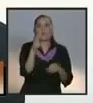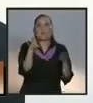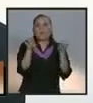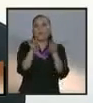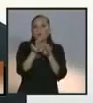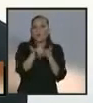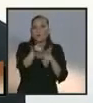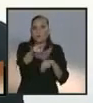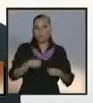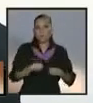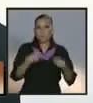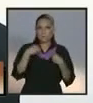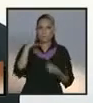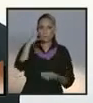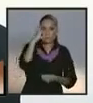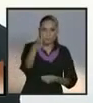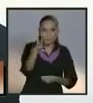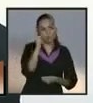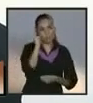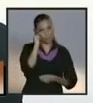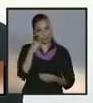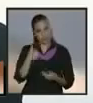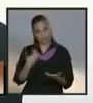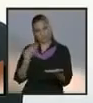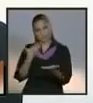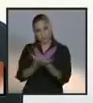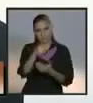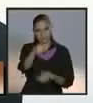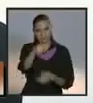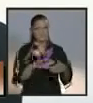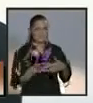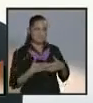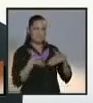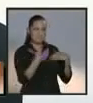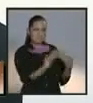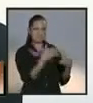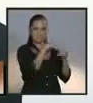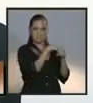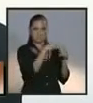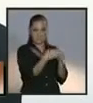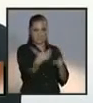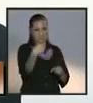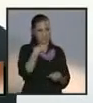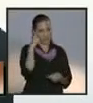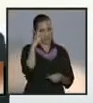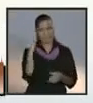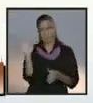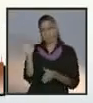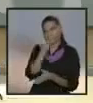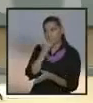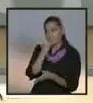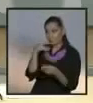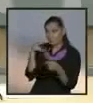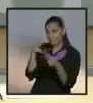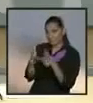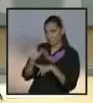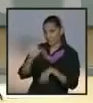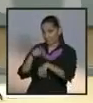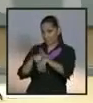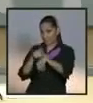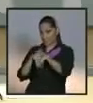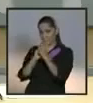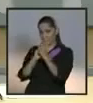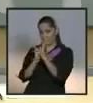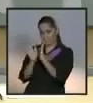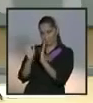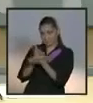Y espero que esta propuesta gane tu confianza. Es momento de tomar el camino de la paz y de crecimiento. se acabó el tiempo, Enrique Peña Nieto. Tiene el uso